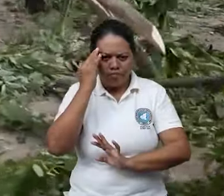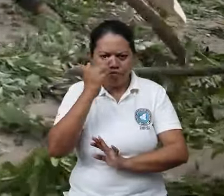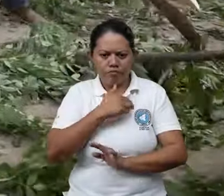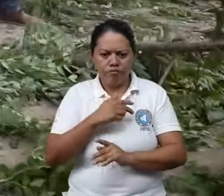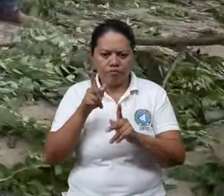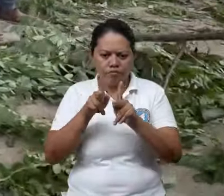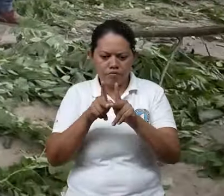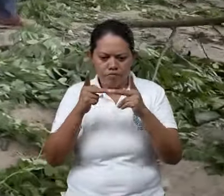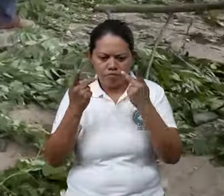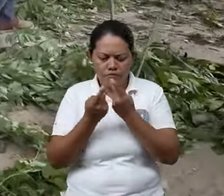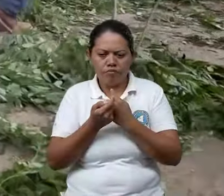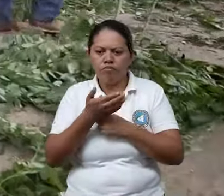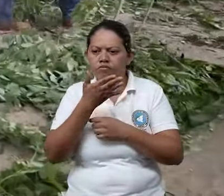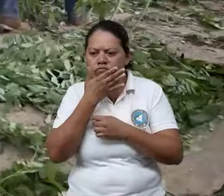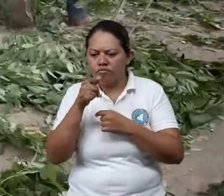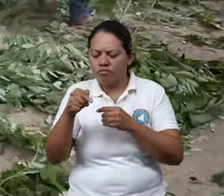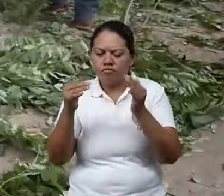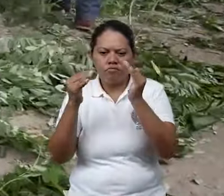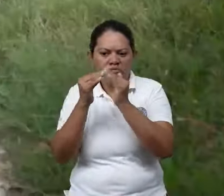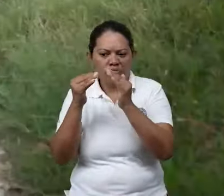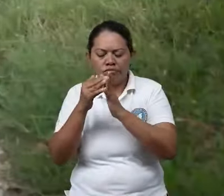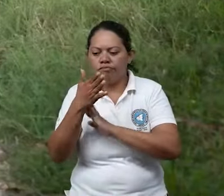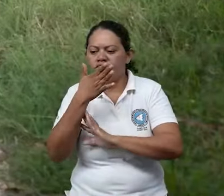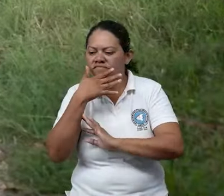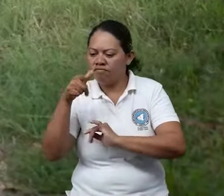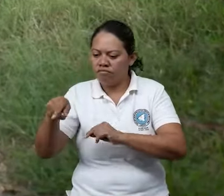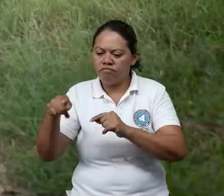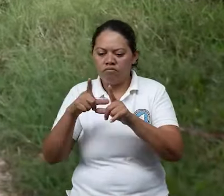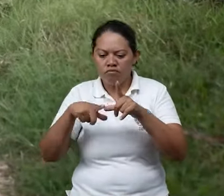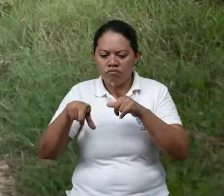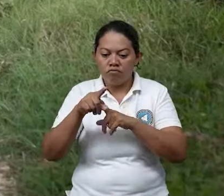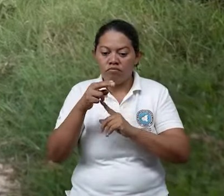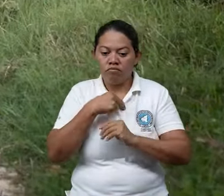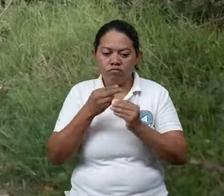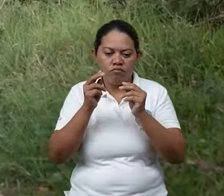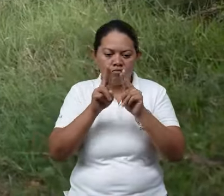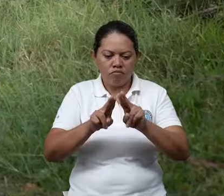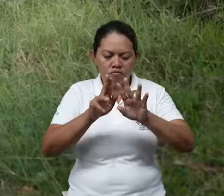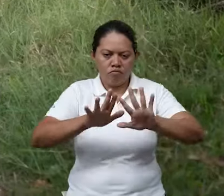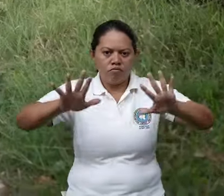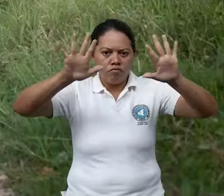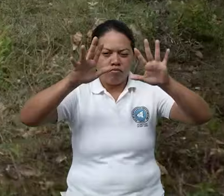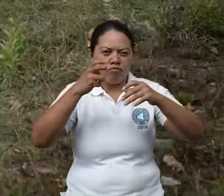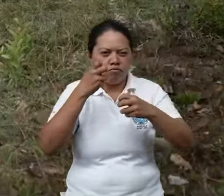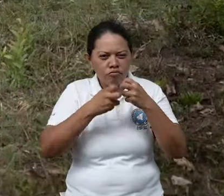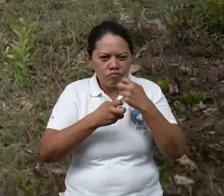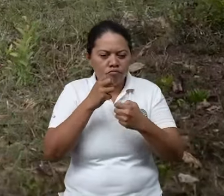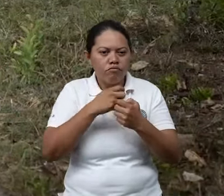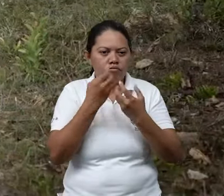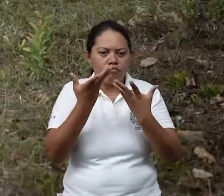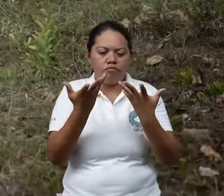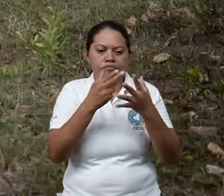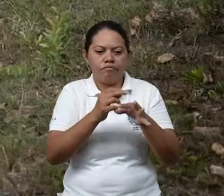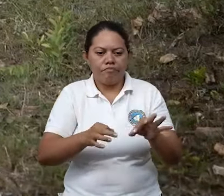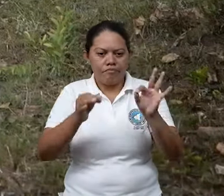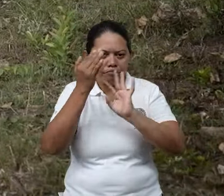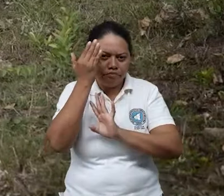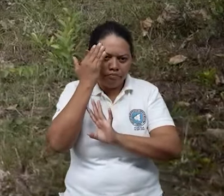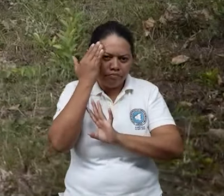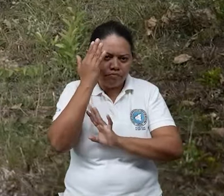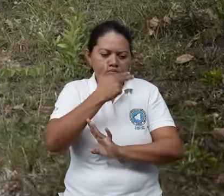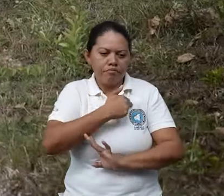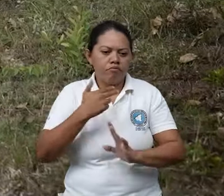de la población en riesgo. No solamente identificar la amenaza natural o antropogénica que tenemos en el territorio, sino también